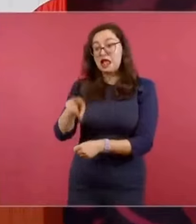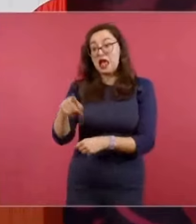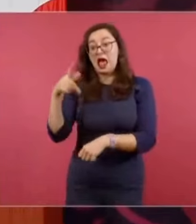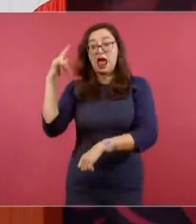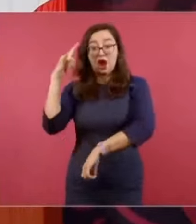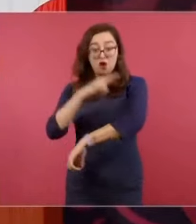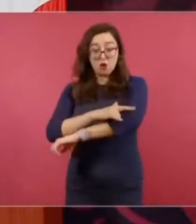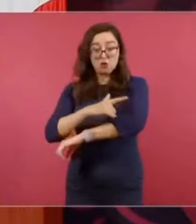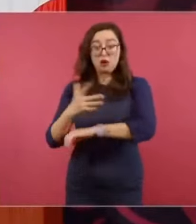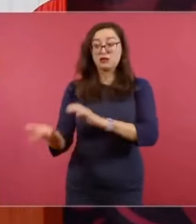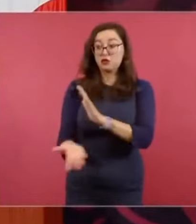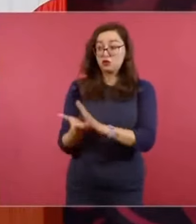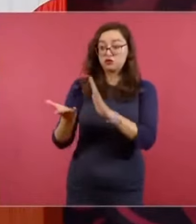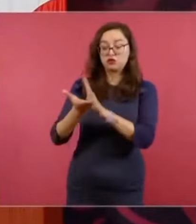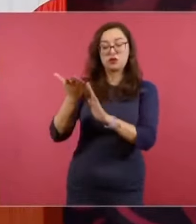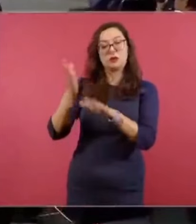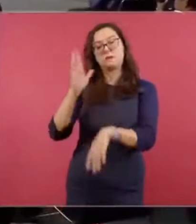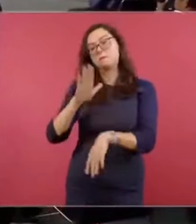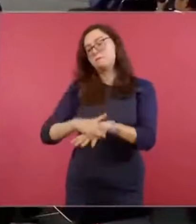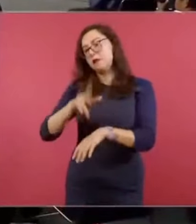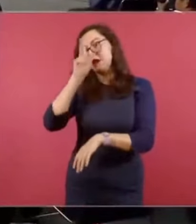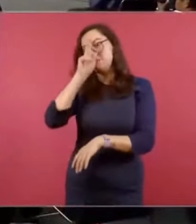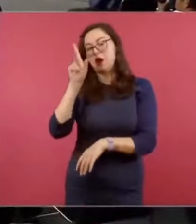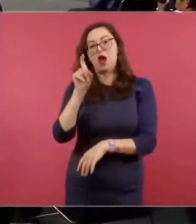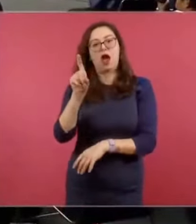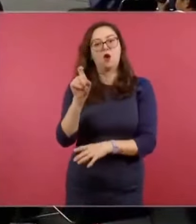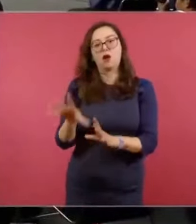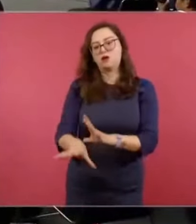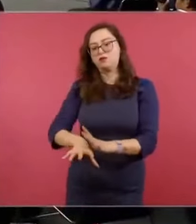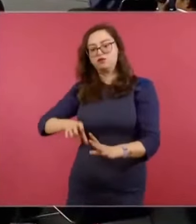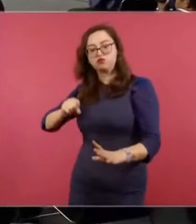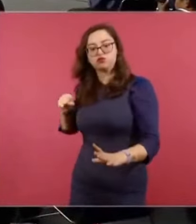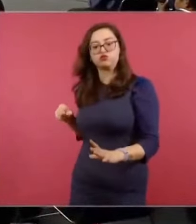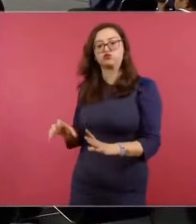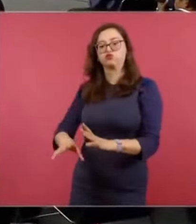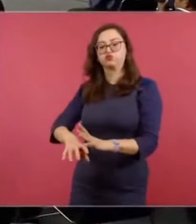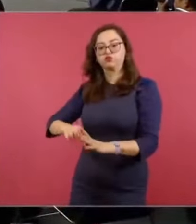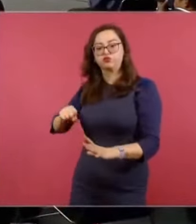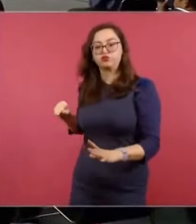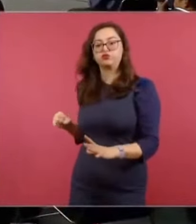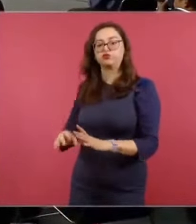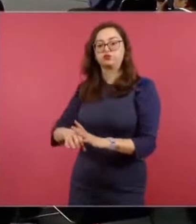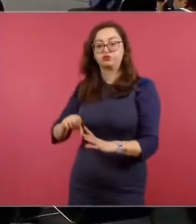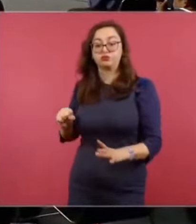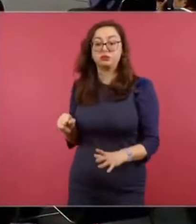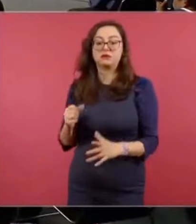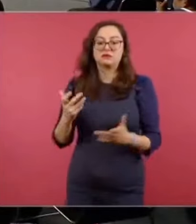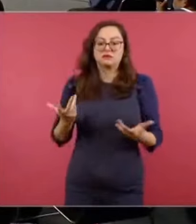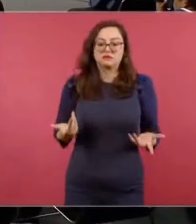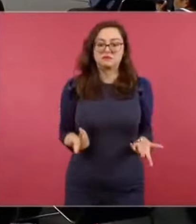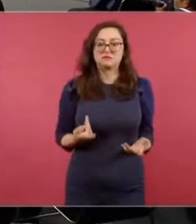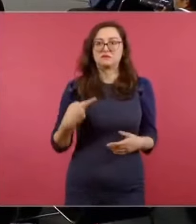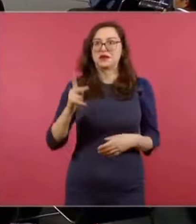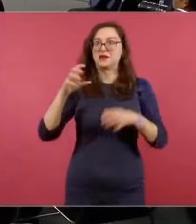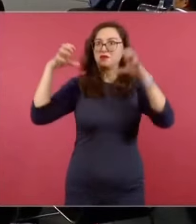volúmenes de agua, importantes porque están construyendo en algo que es un lago, que la naturaleza reconoce como lago.